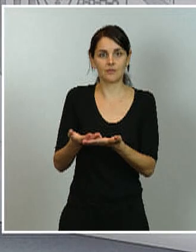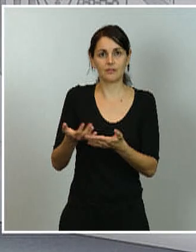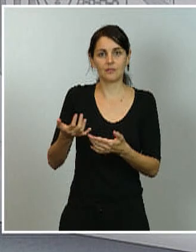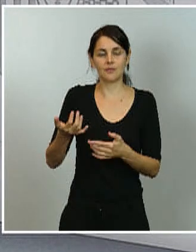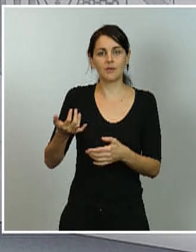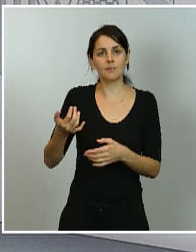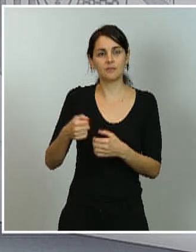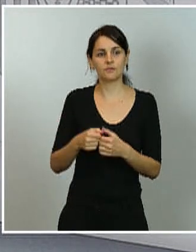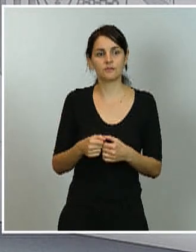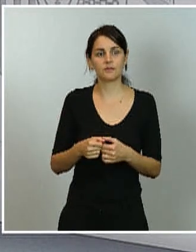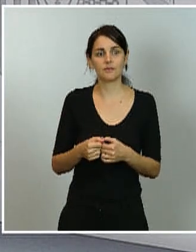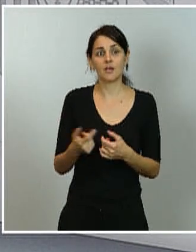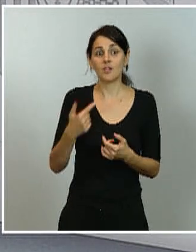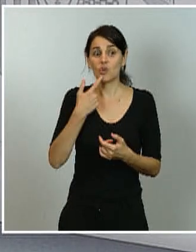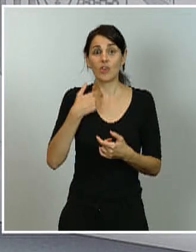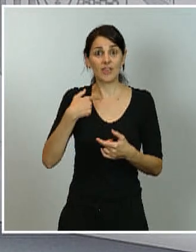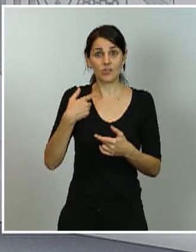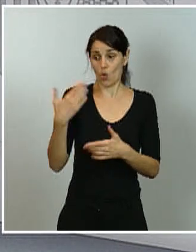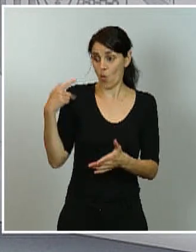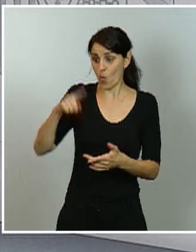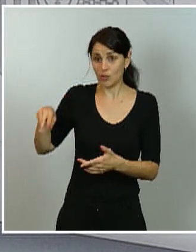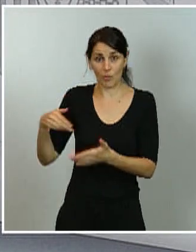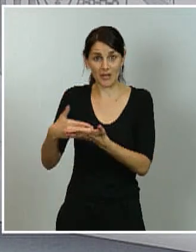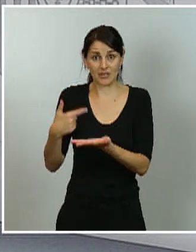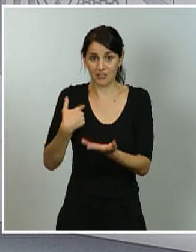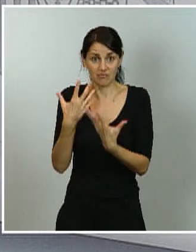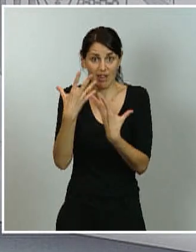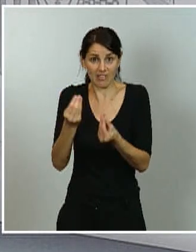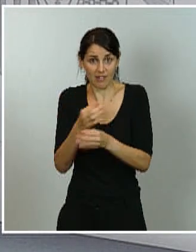Manel Vilasero, de El Periódico.